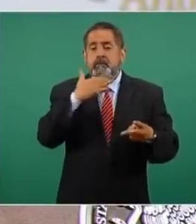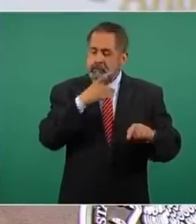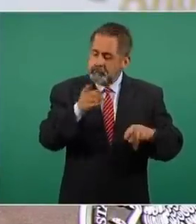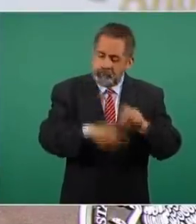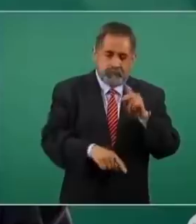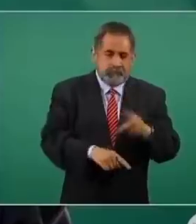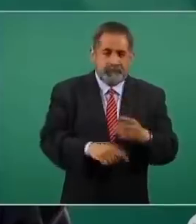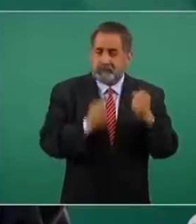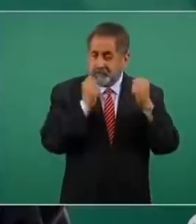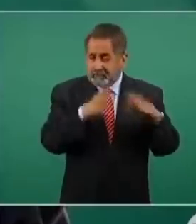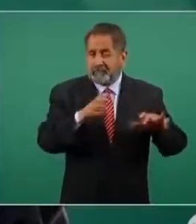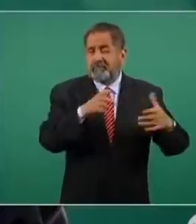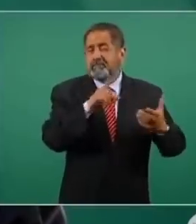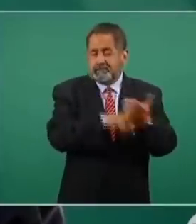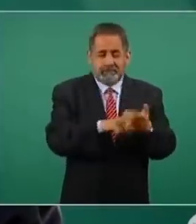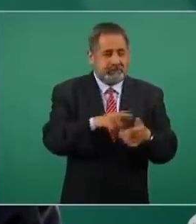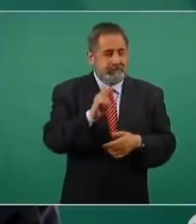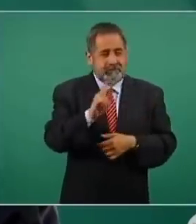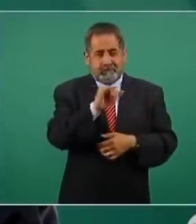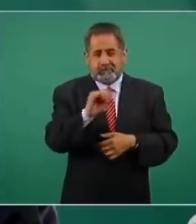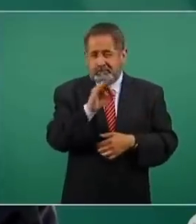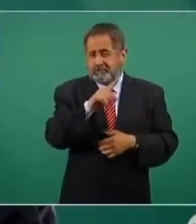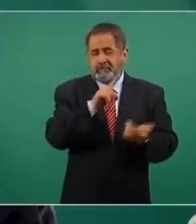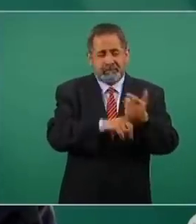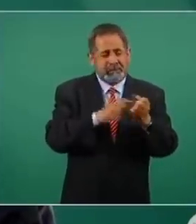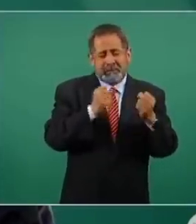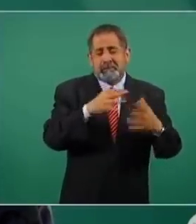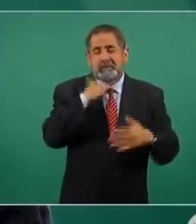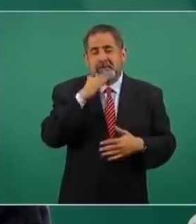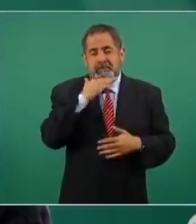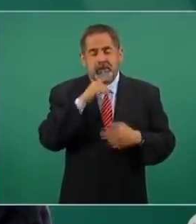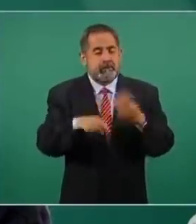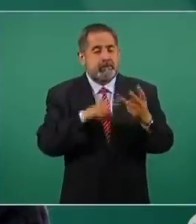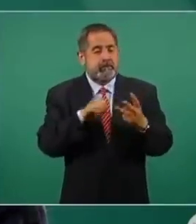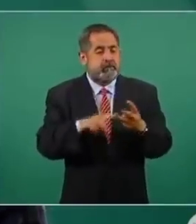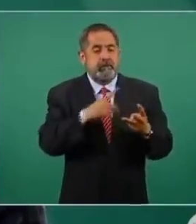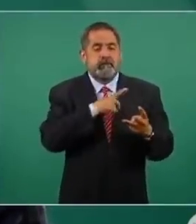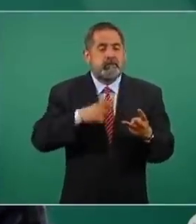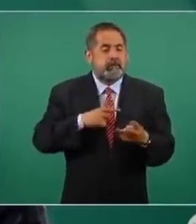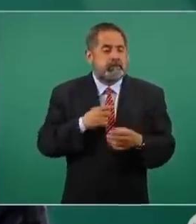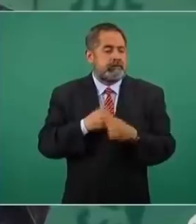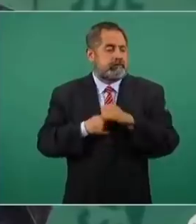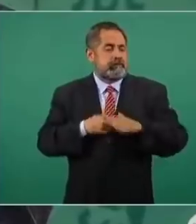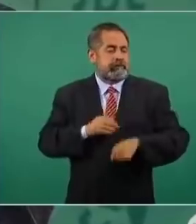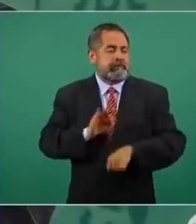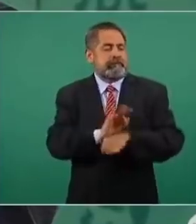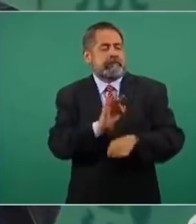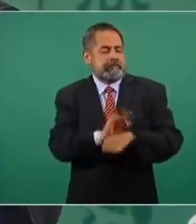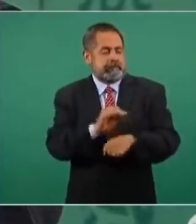que impera en el Poder Judicial que no haya influyentismo